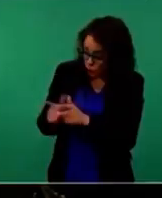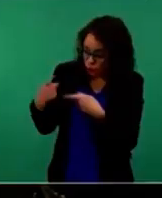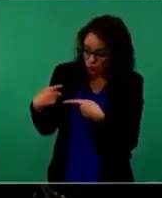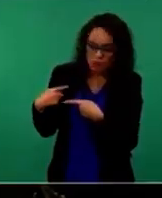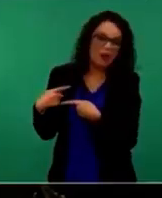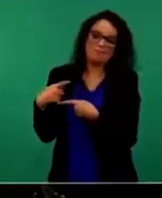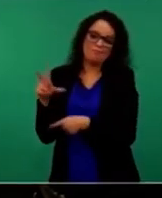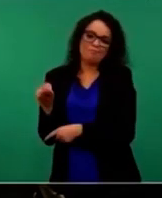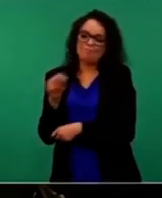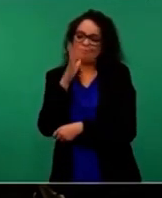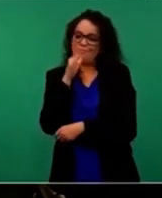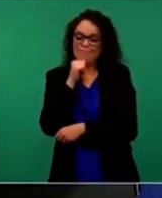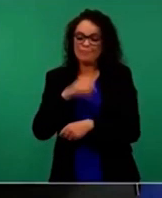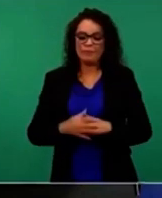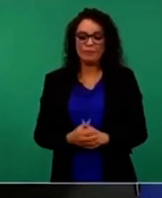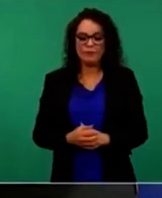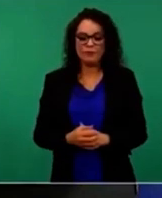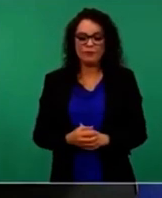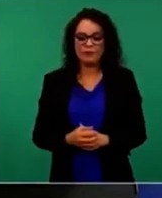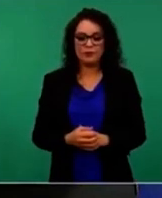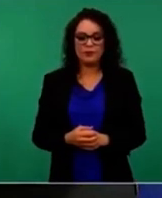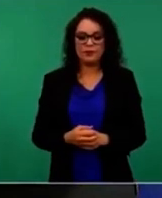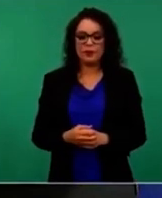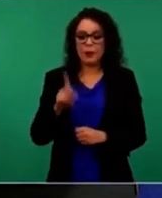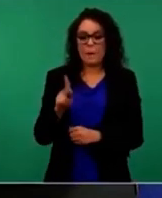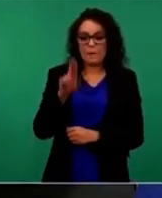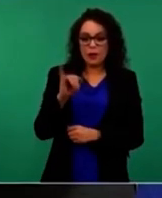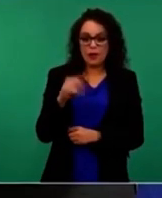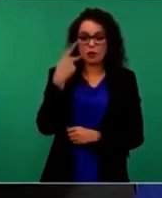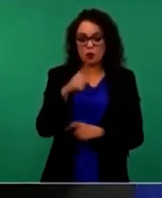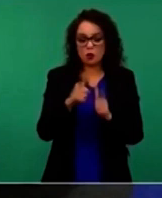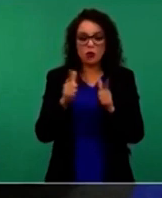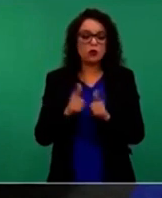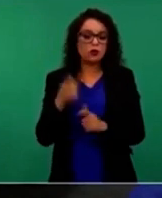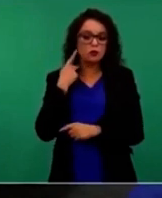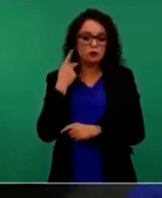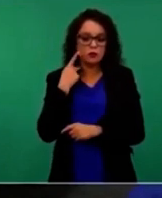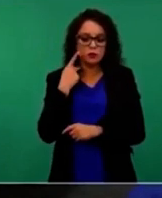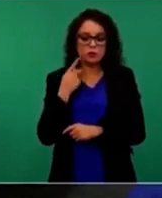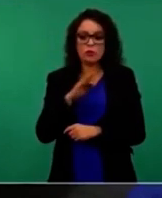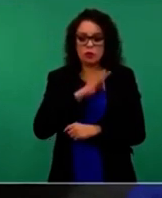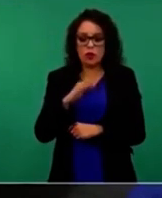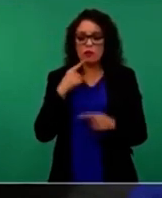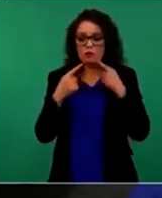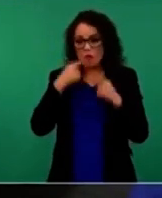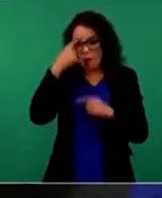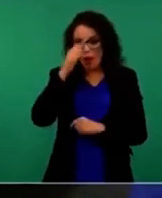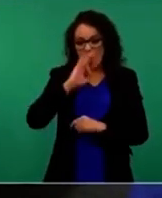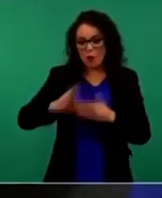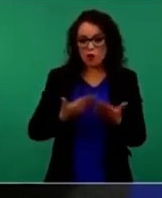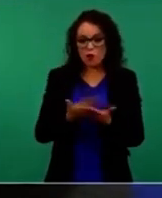Presidente, ¿tampoco aceptaría una negociación entre su partido y el PRI para aceptar algunas propuestas de modificación a esta